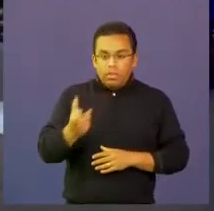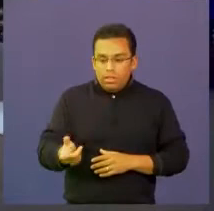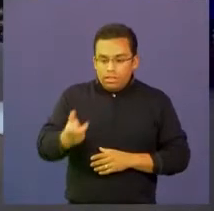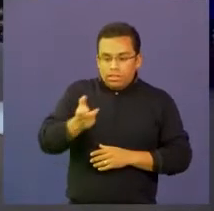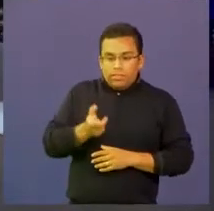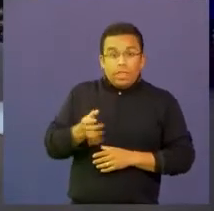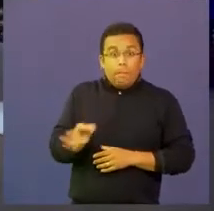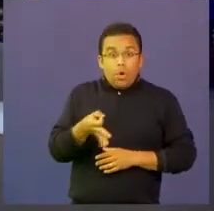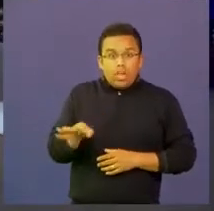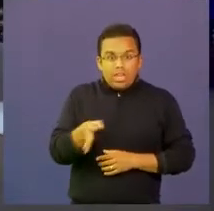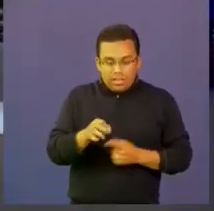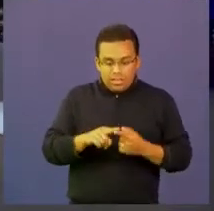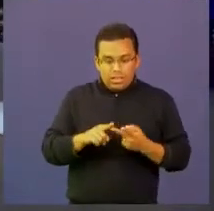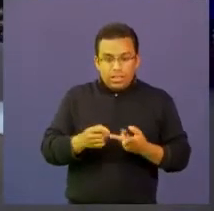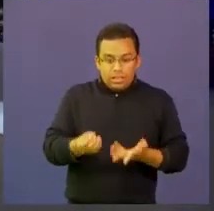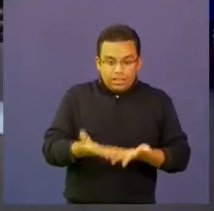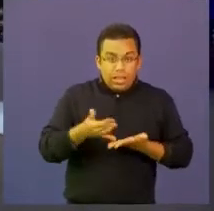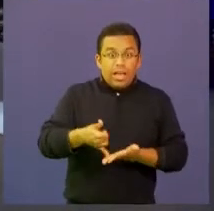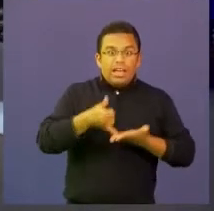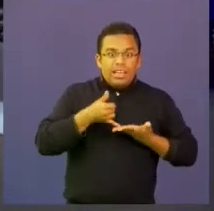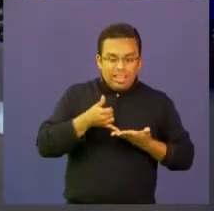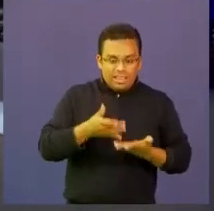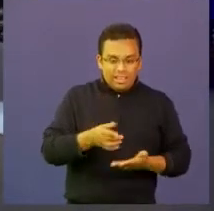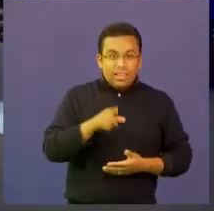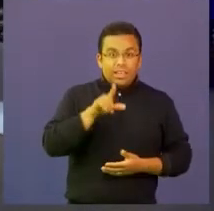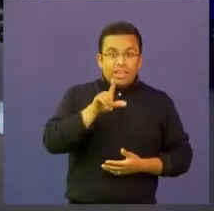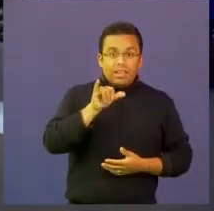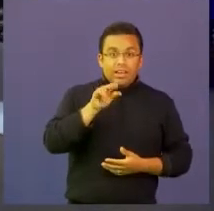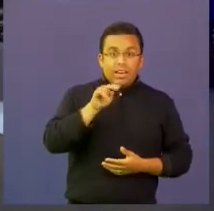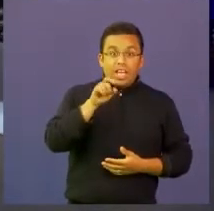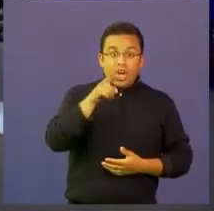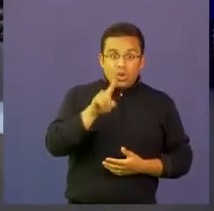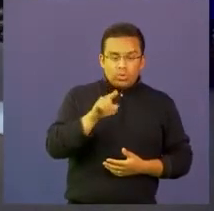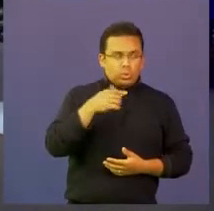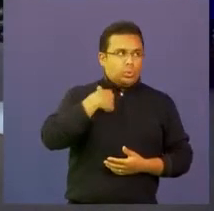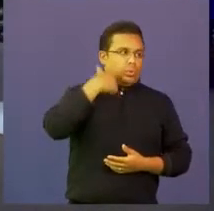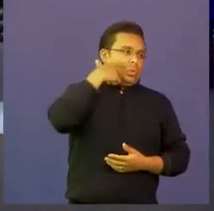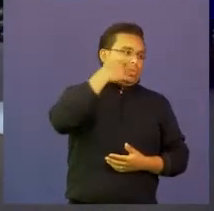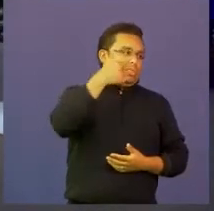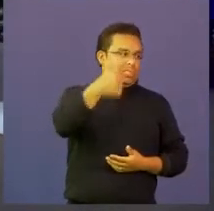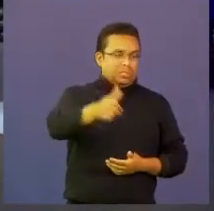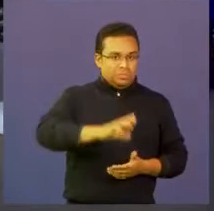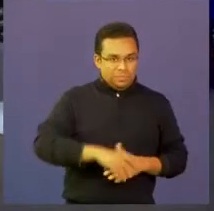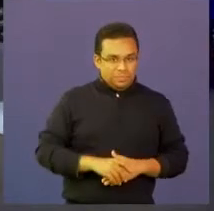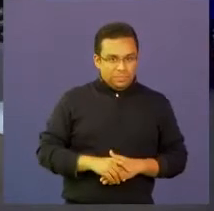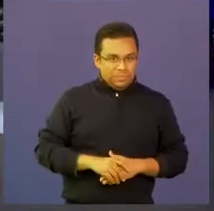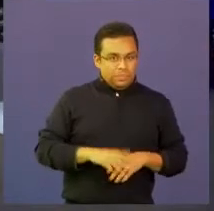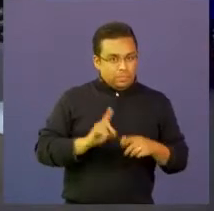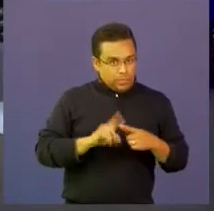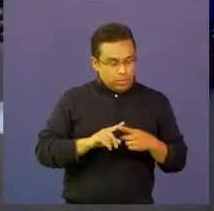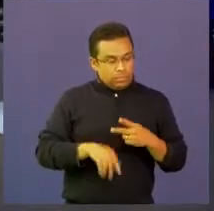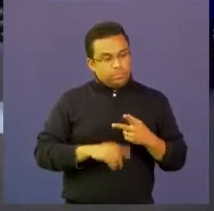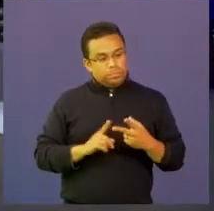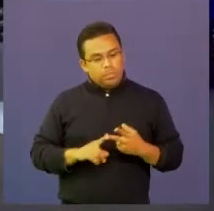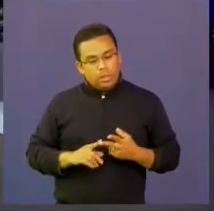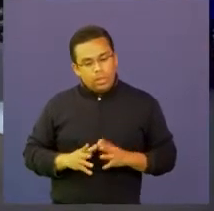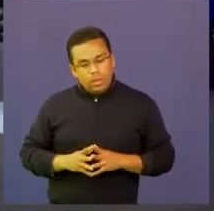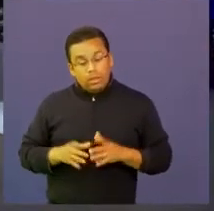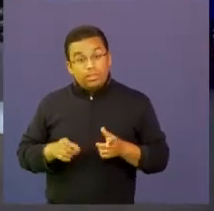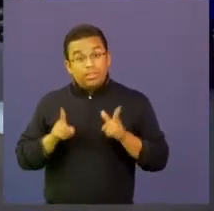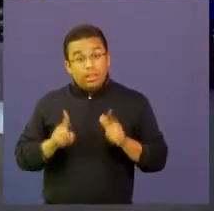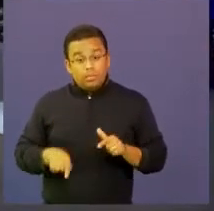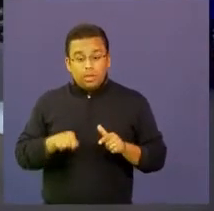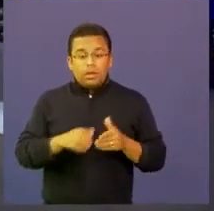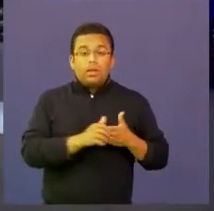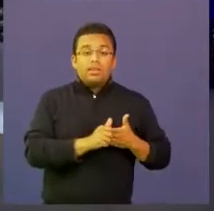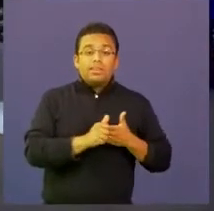premios que me den mis lingos así que es muy divertido por otro lado igual tenemos guías